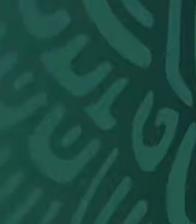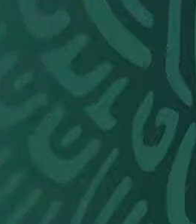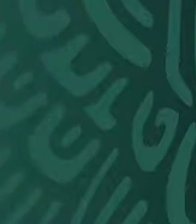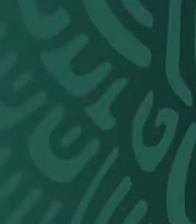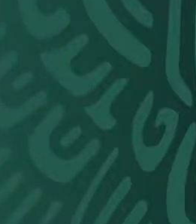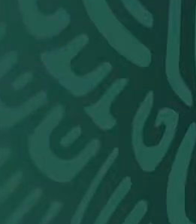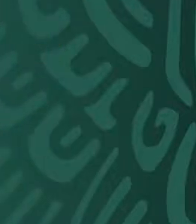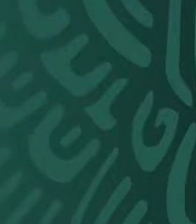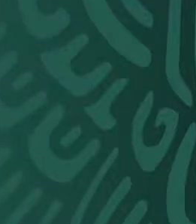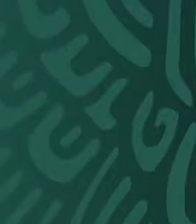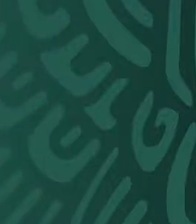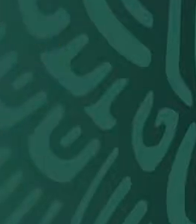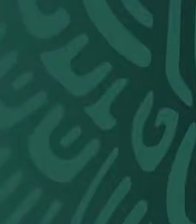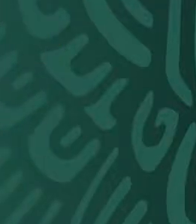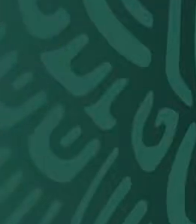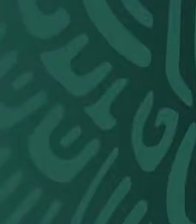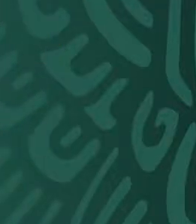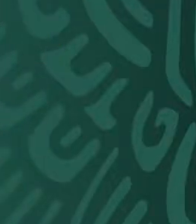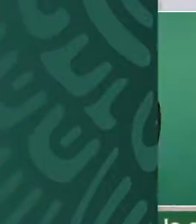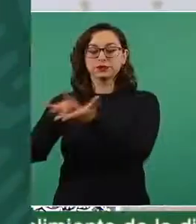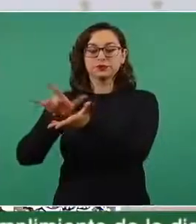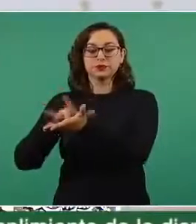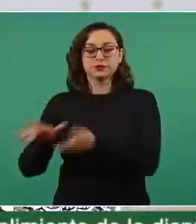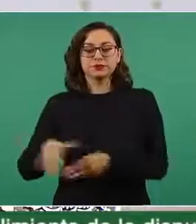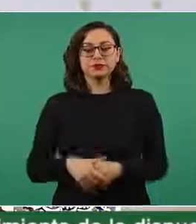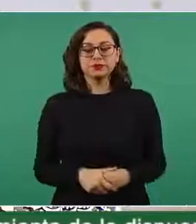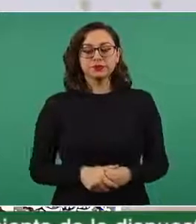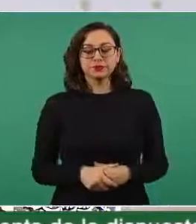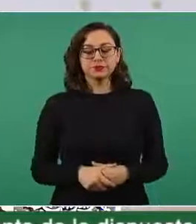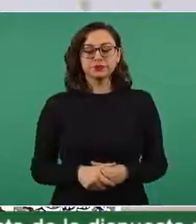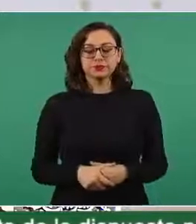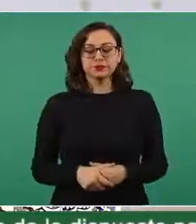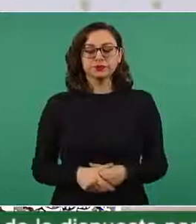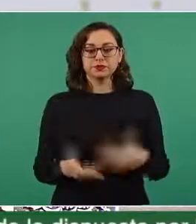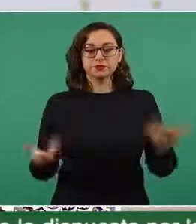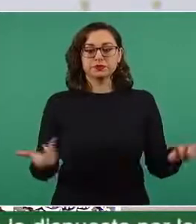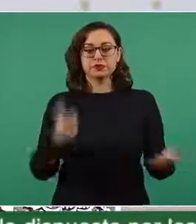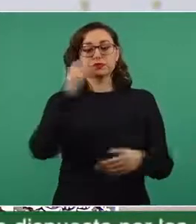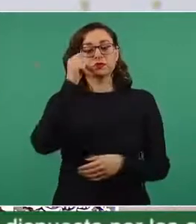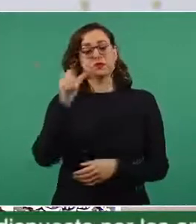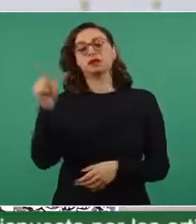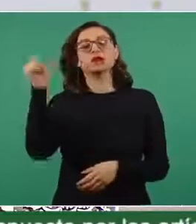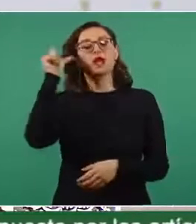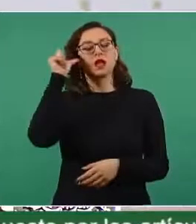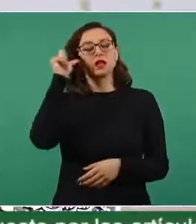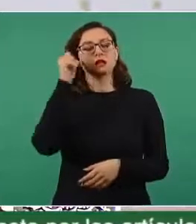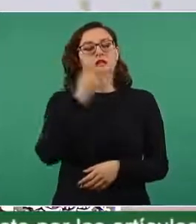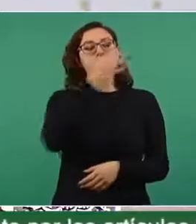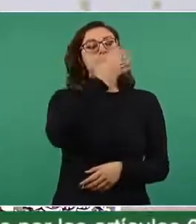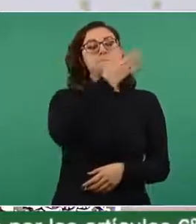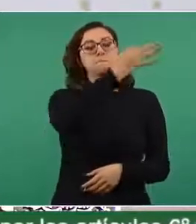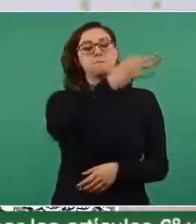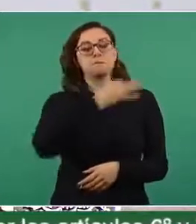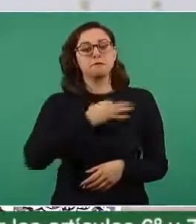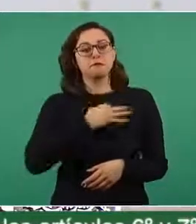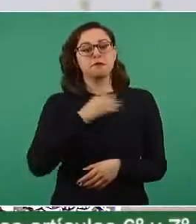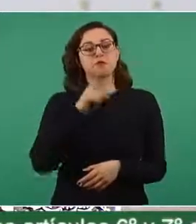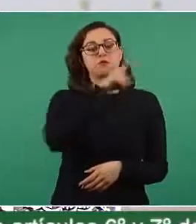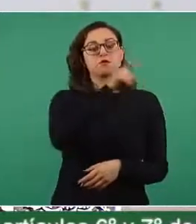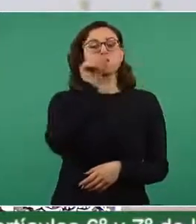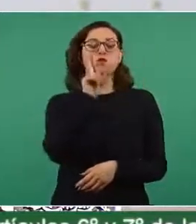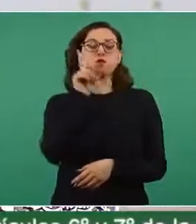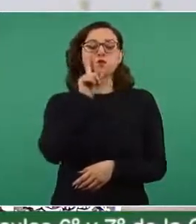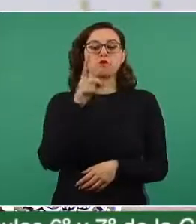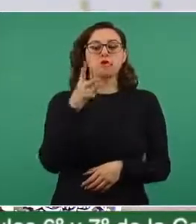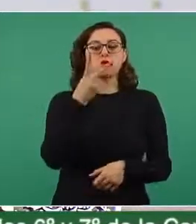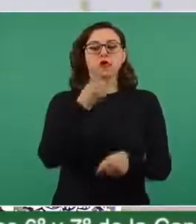Johnson & Johnson. Ayer nos informaron, incluso de manera directa, la vicepresidenta